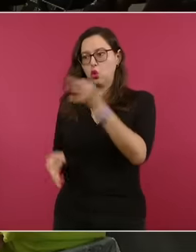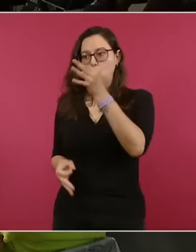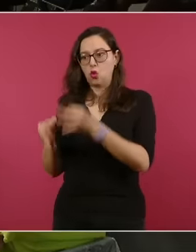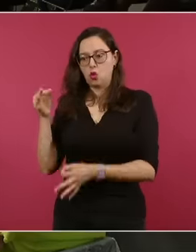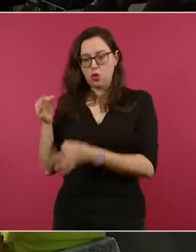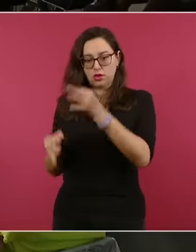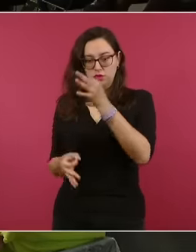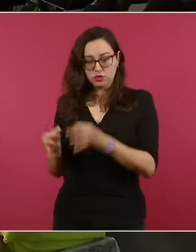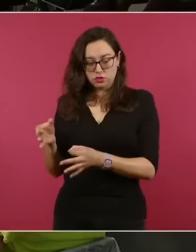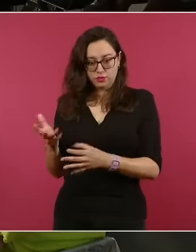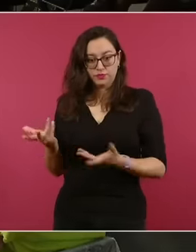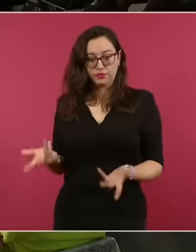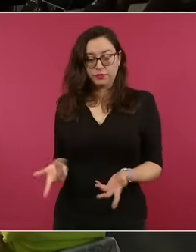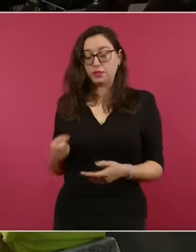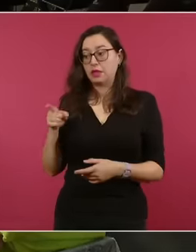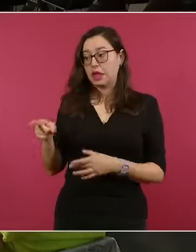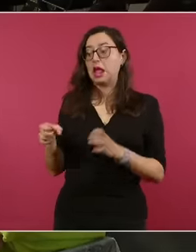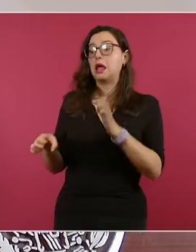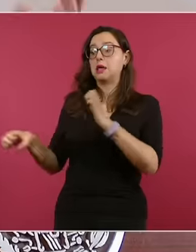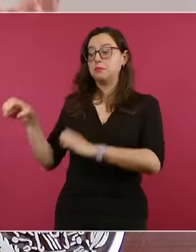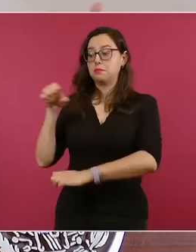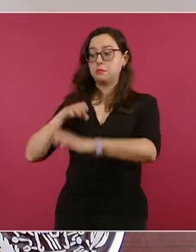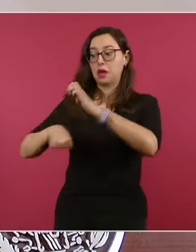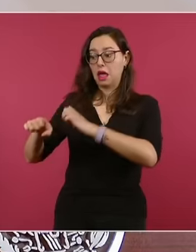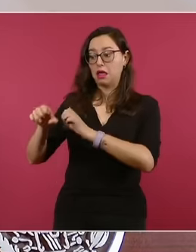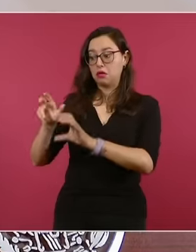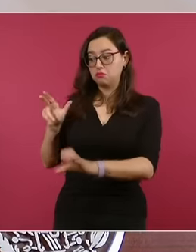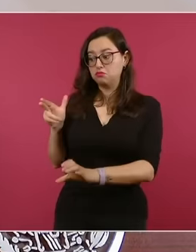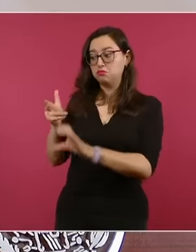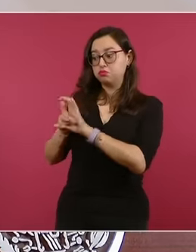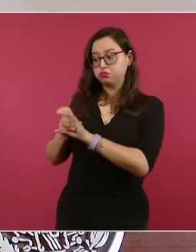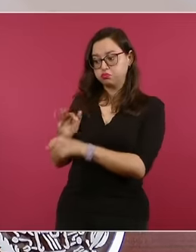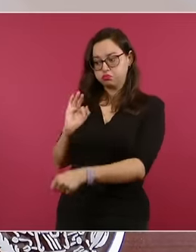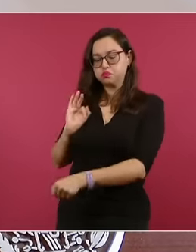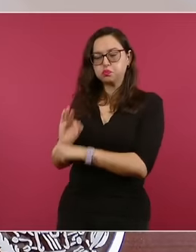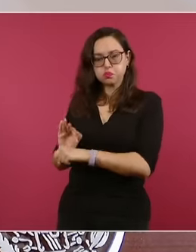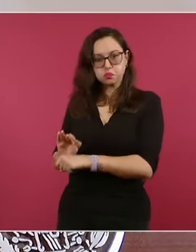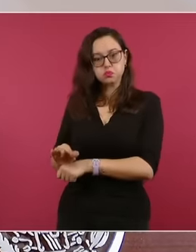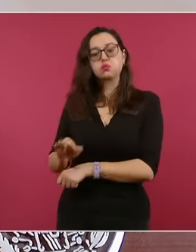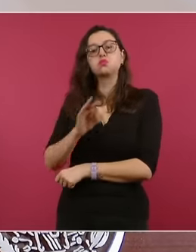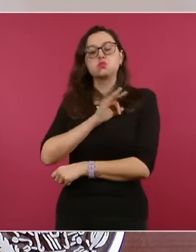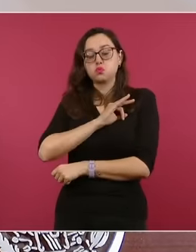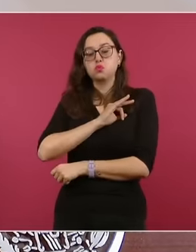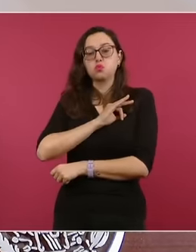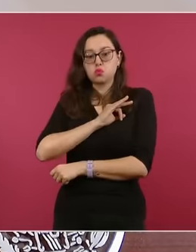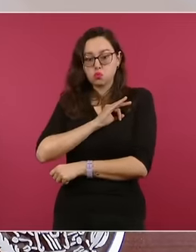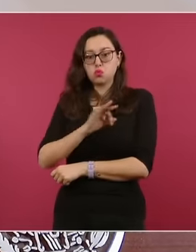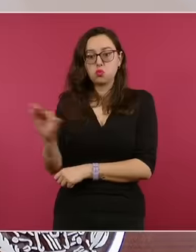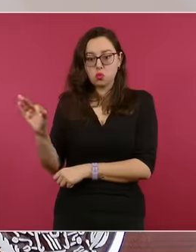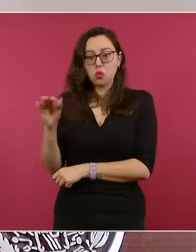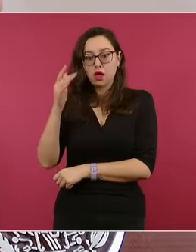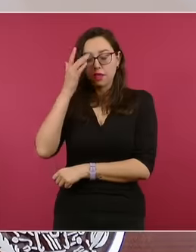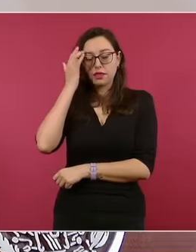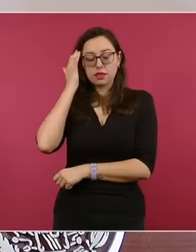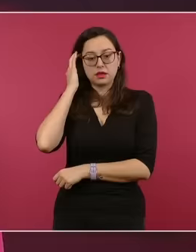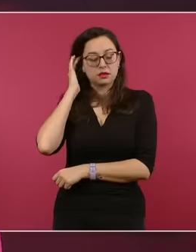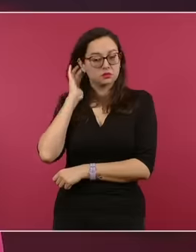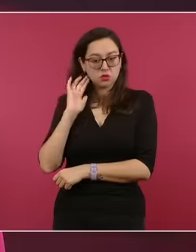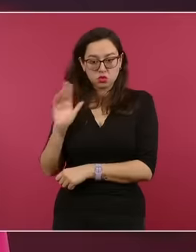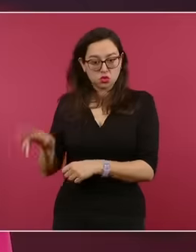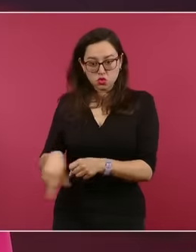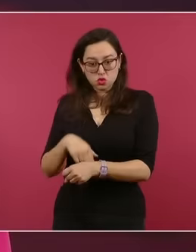calidad de huésped, pues es como si tú vienes a nuestra embajada no sé dónde, pues eres nuestro huésped. Esa es la idea, no es una figura jurídica en sí,